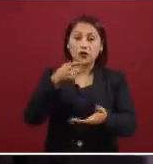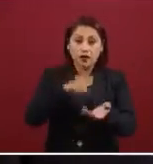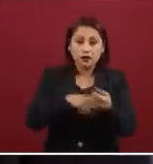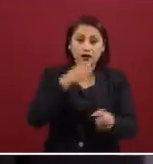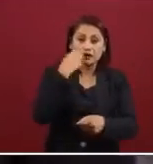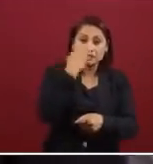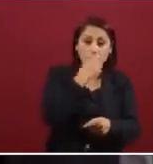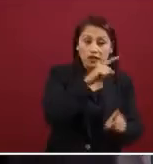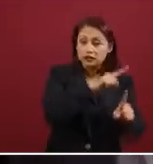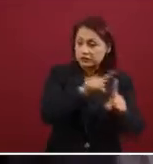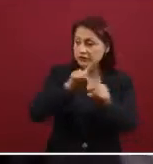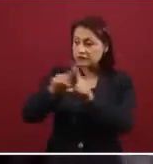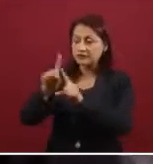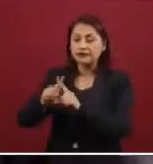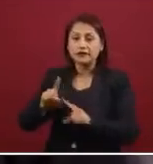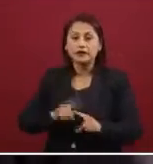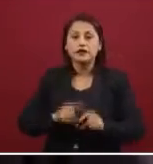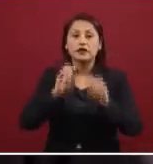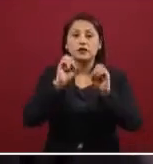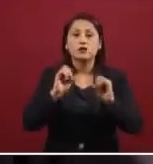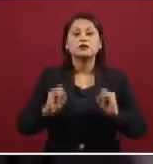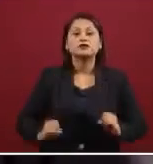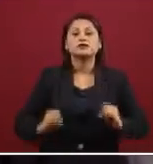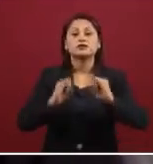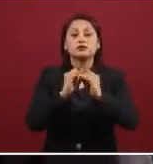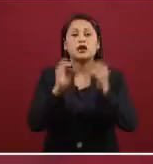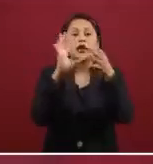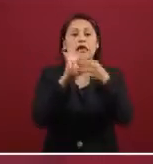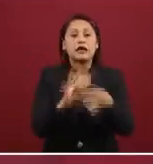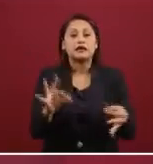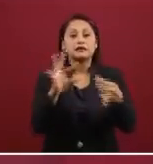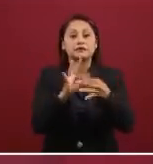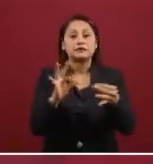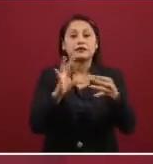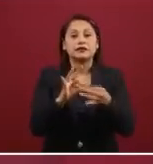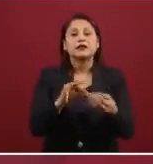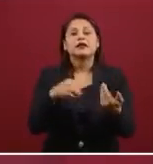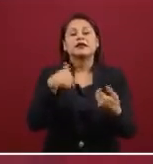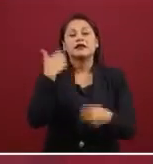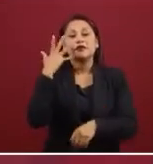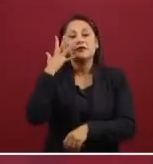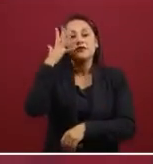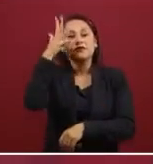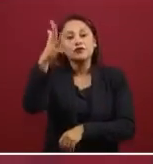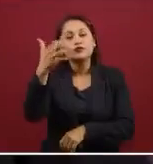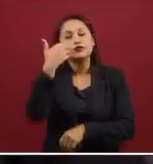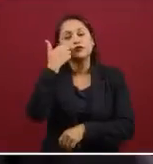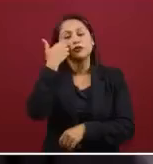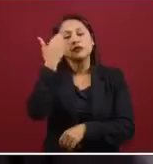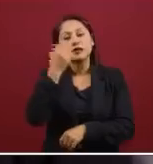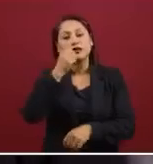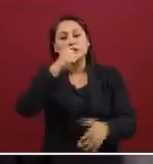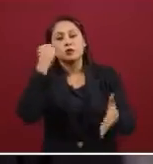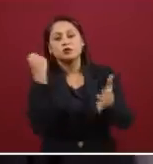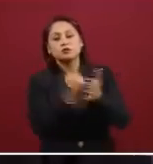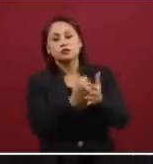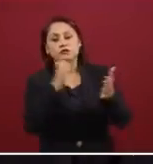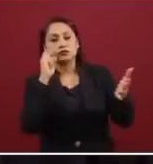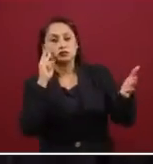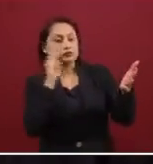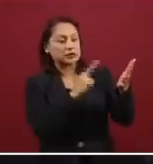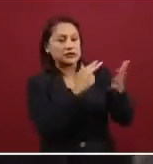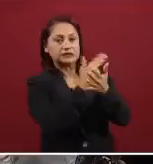esperemos que se convierta en punto de referencia, en símbolo de paz, en símbolo de escucha y de reconstrucción democrática de nuestro país.